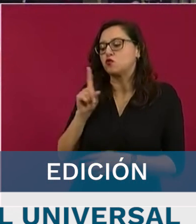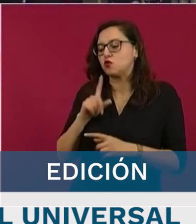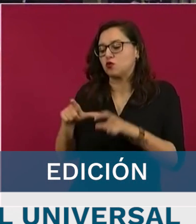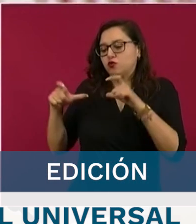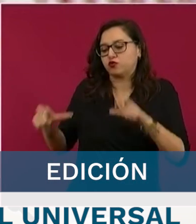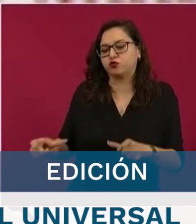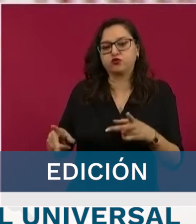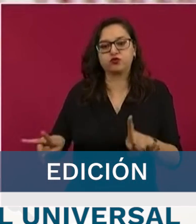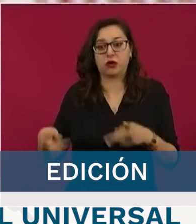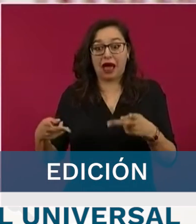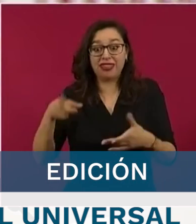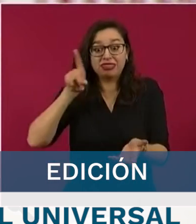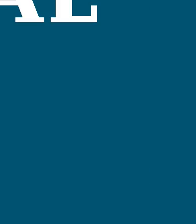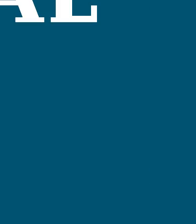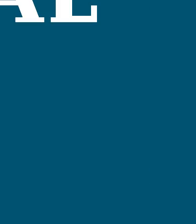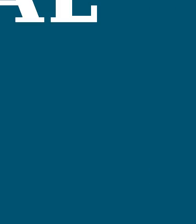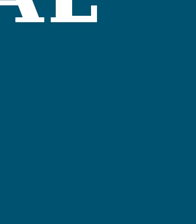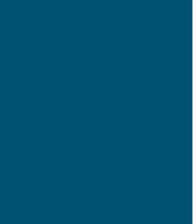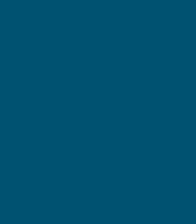señora estaba vendiendo afuera.